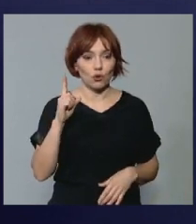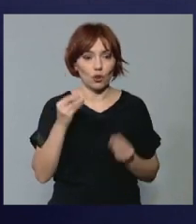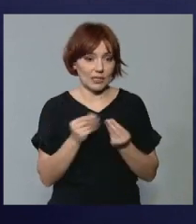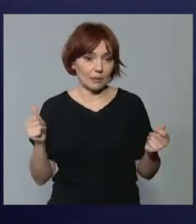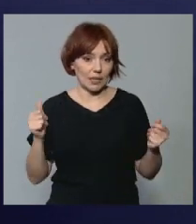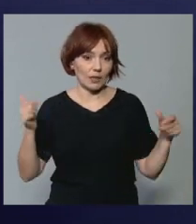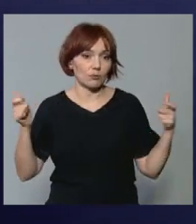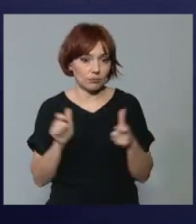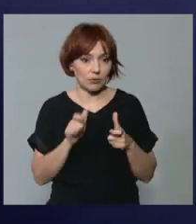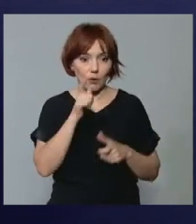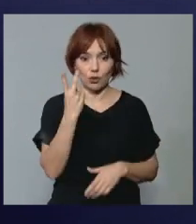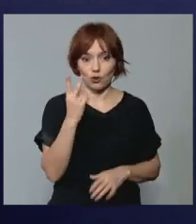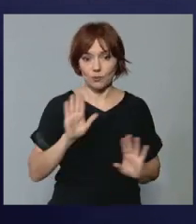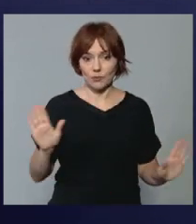a dos?